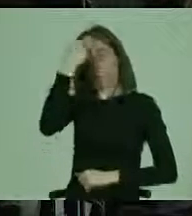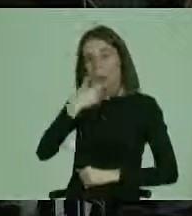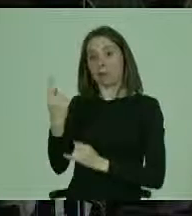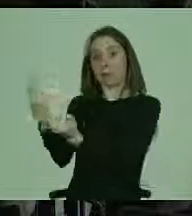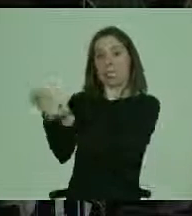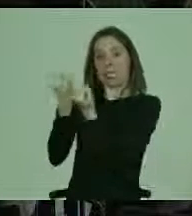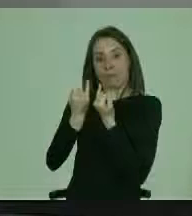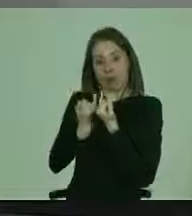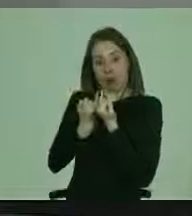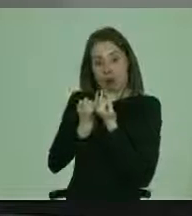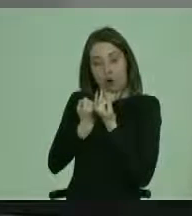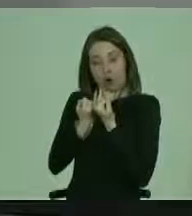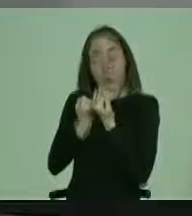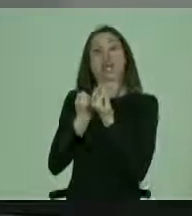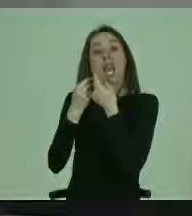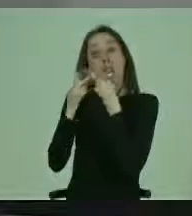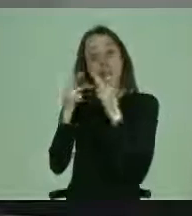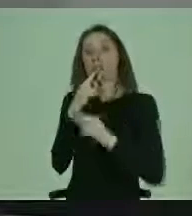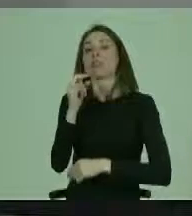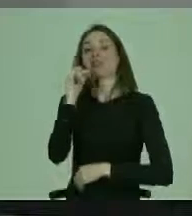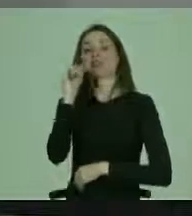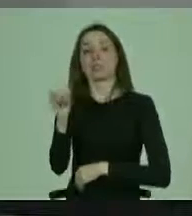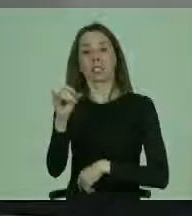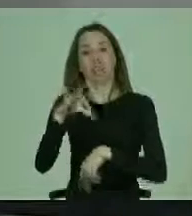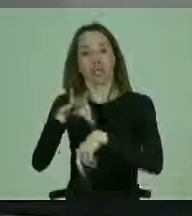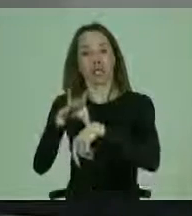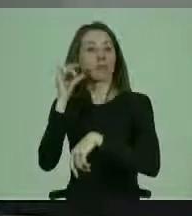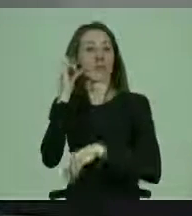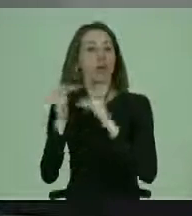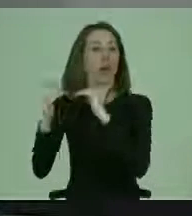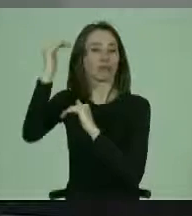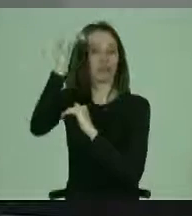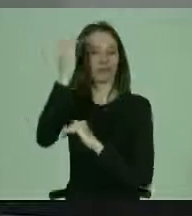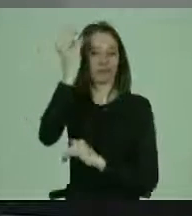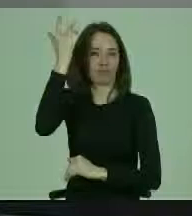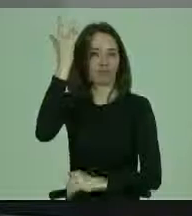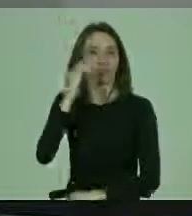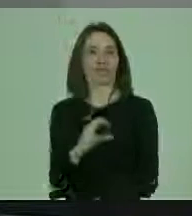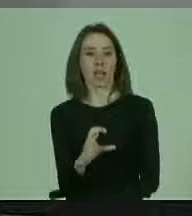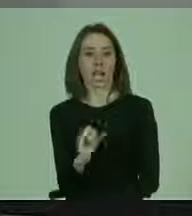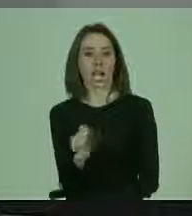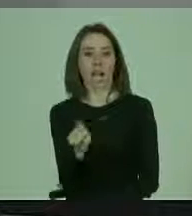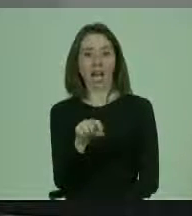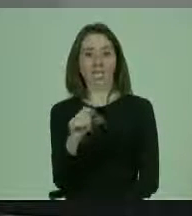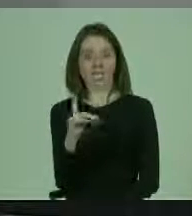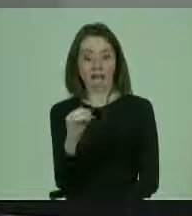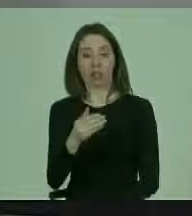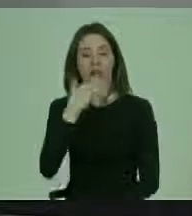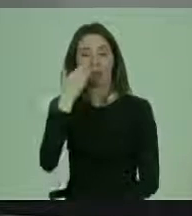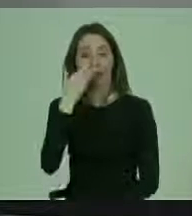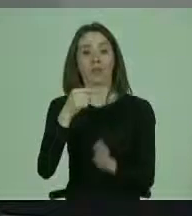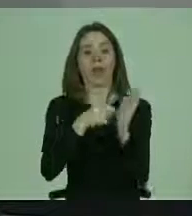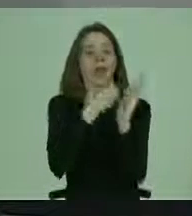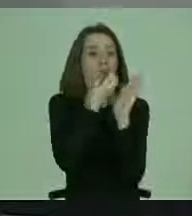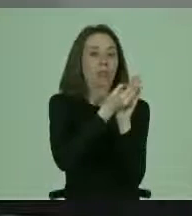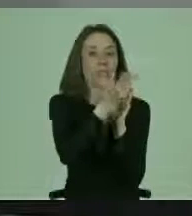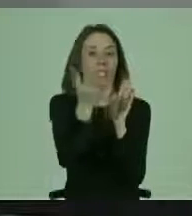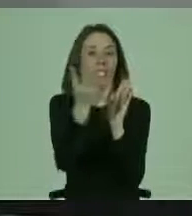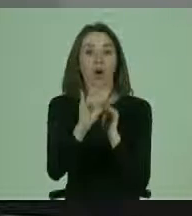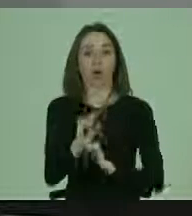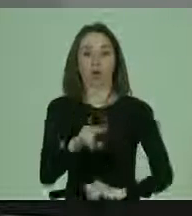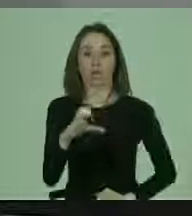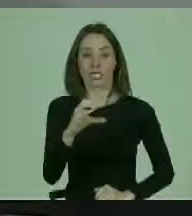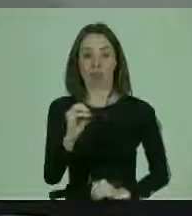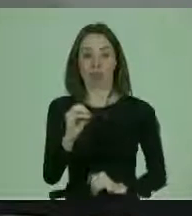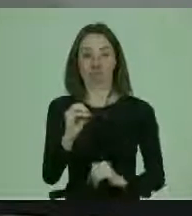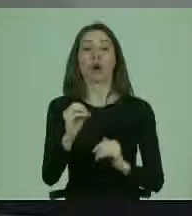discapacidad. la doctora Casado se va a referir más tarde a la declaración de UNESCO sobre bioética y derechos